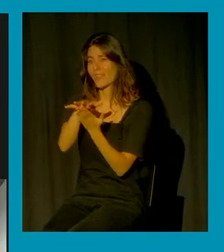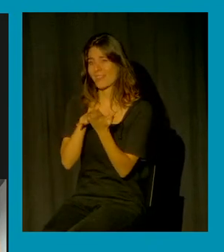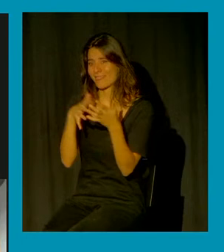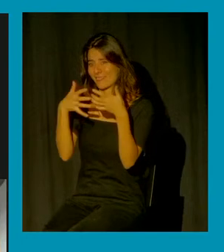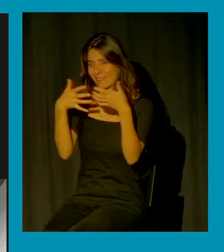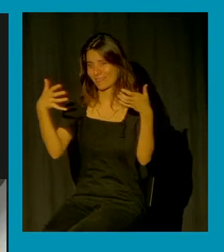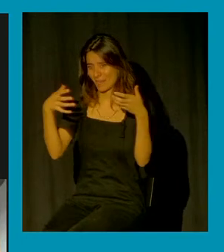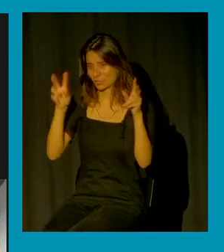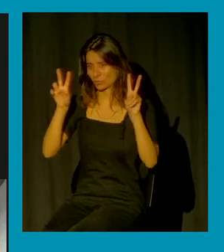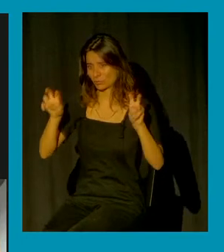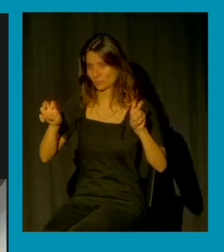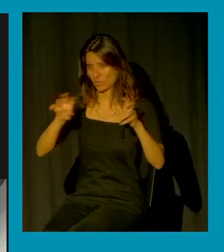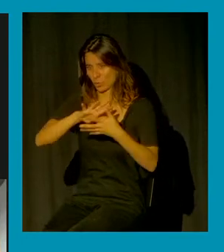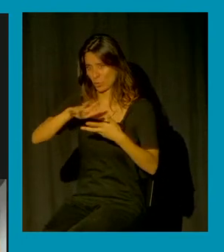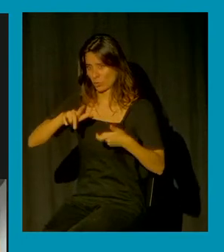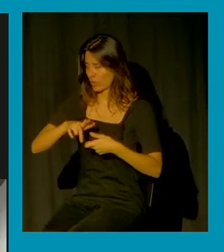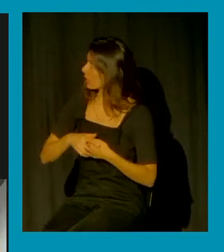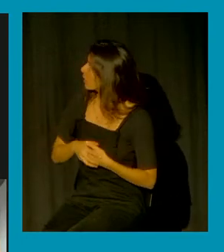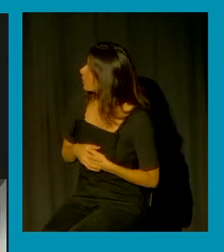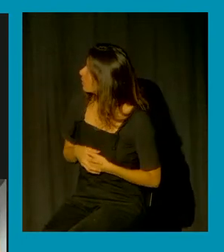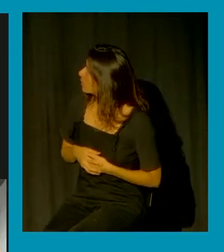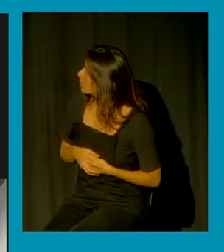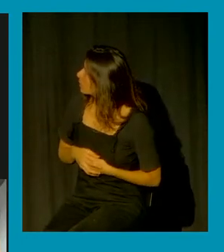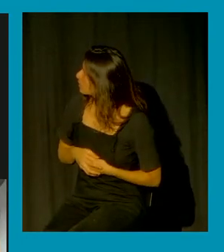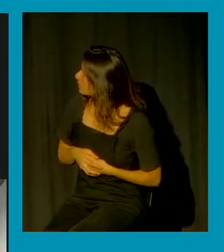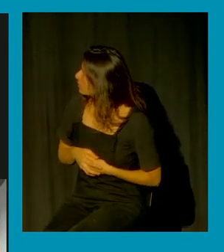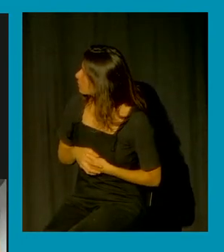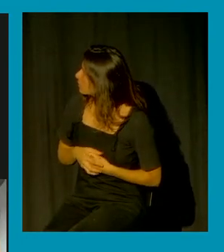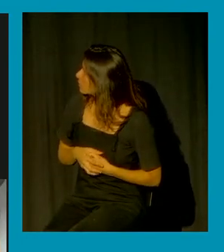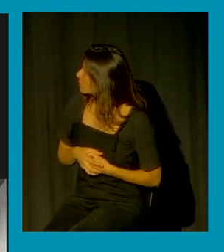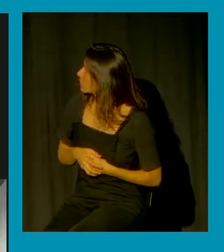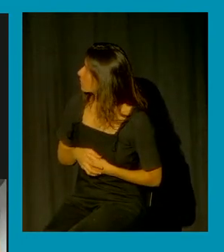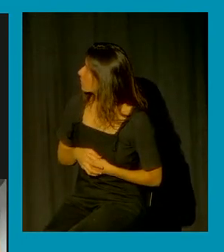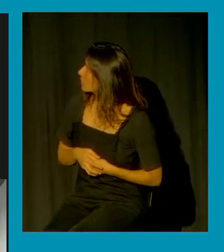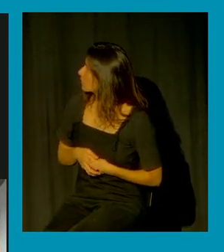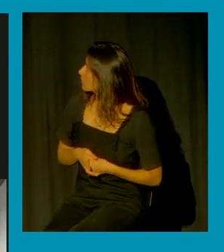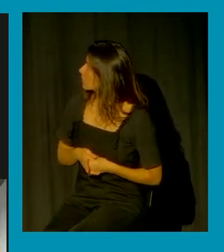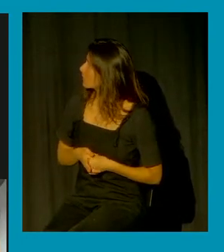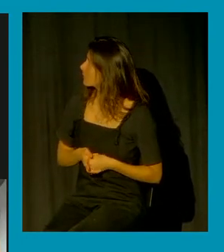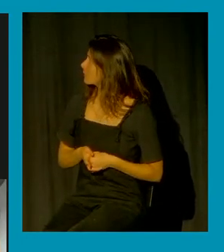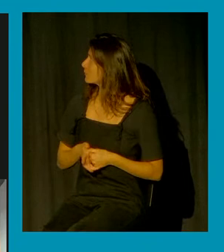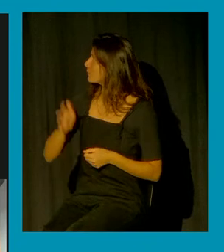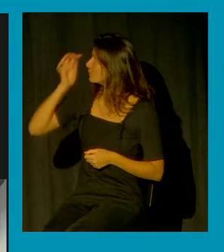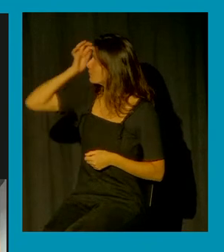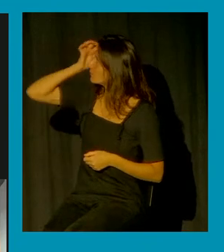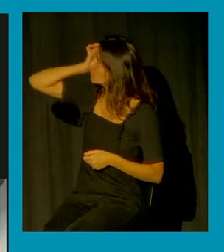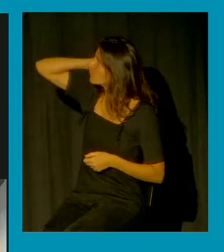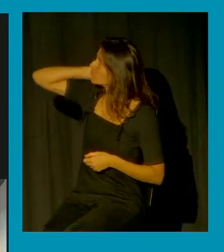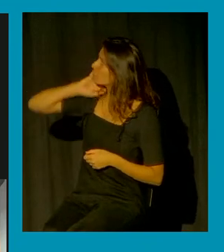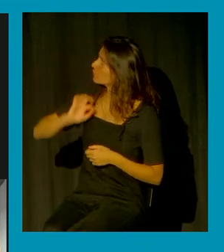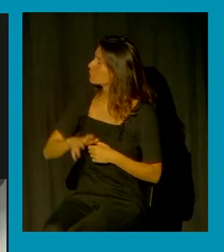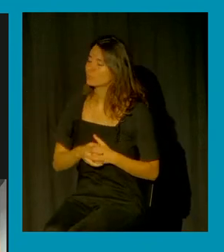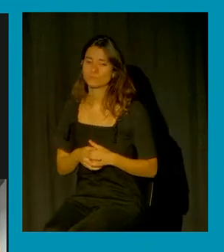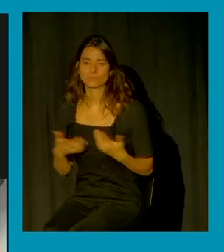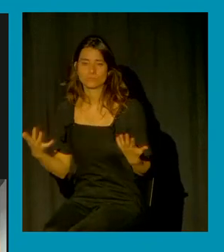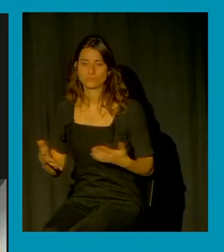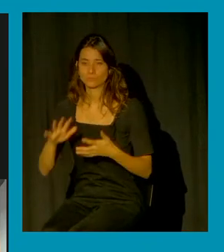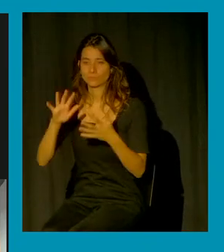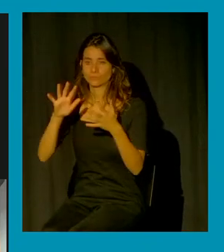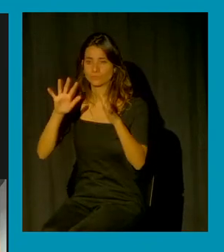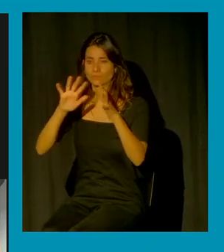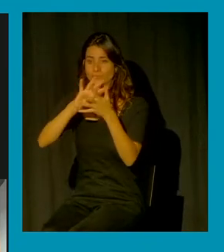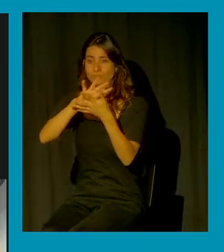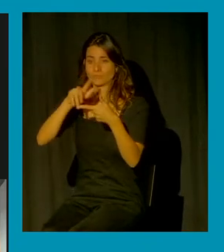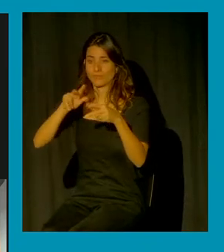nos puede parecer un poco nos puede parecer neutral aunque dentro de lo que es la violencia sexual y la violencia patriarcal no hay absolutamente nada